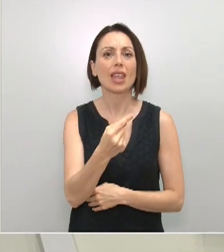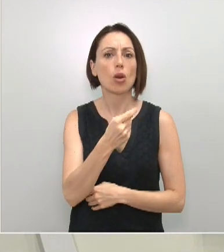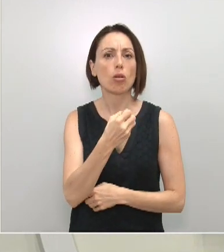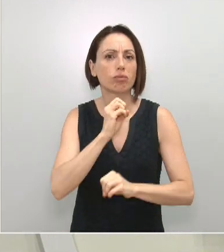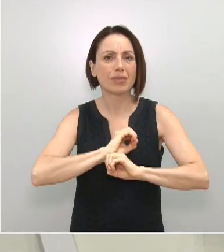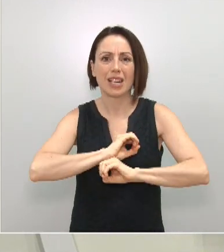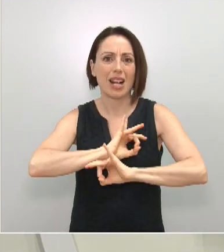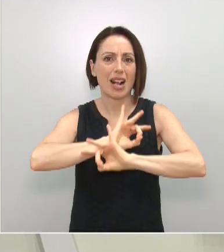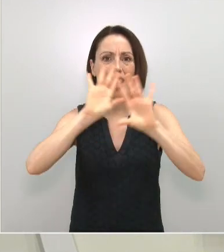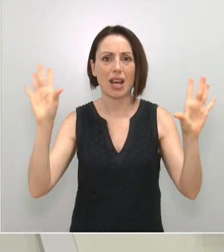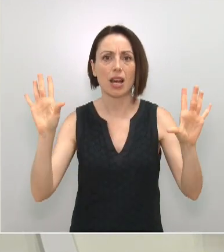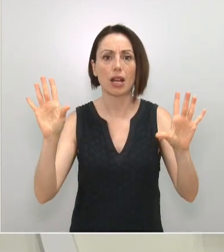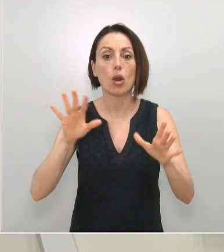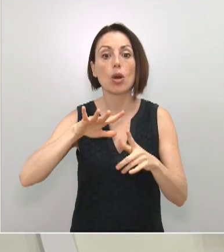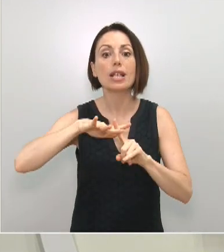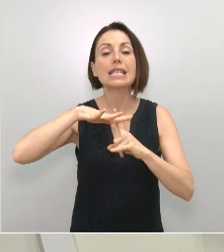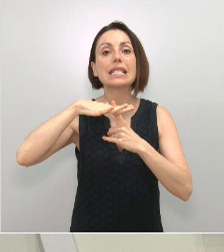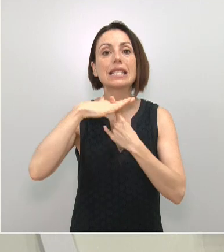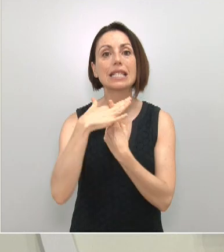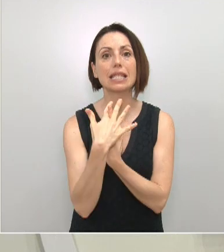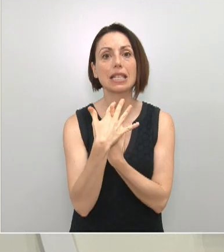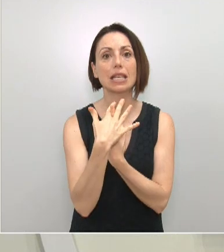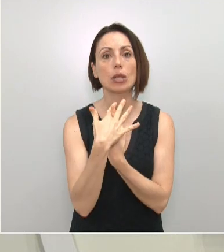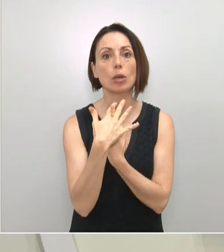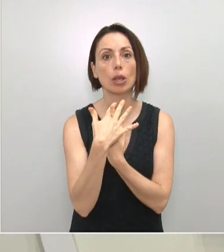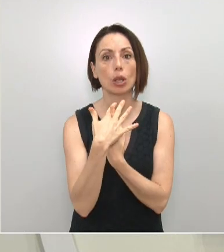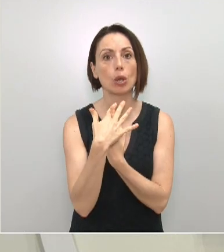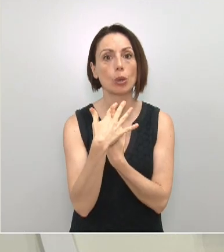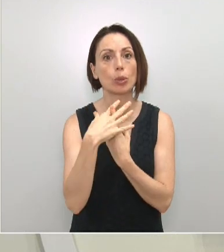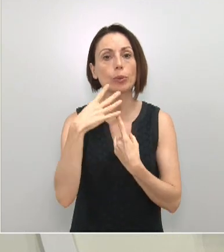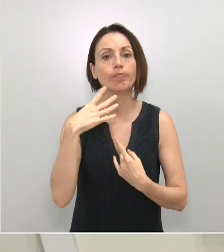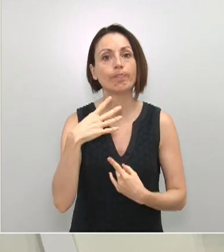claridad. La situación es preocupante.